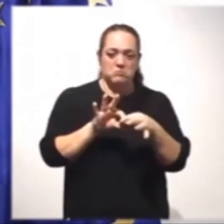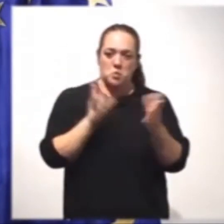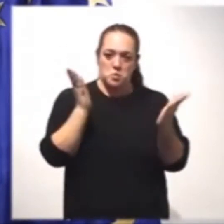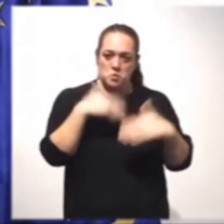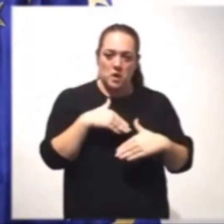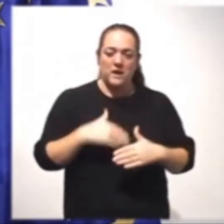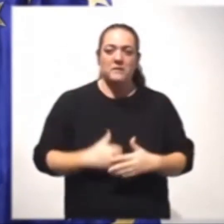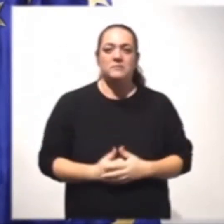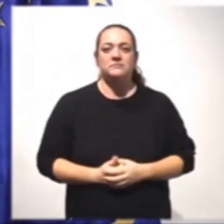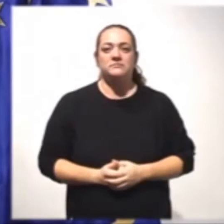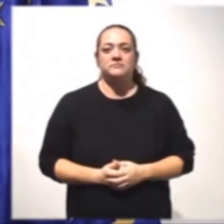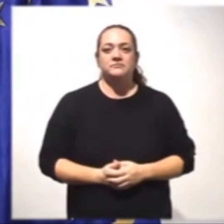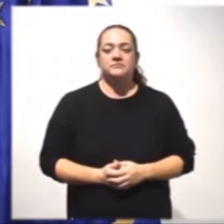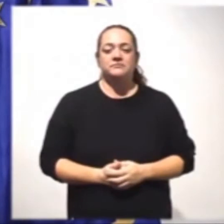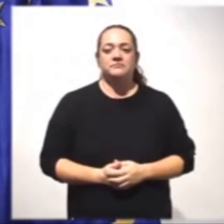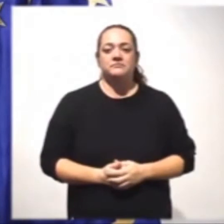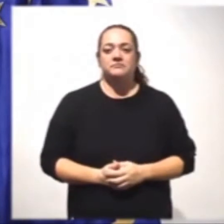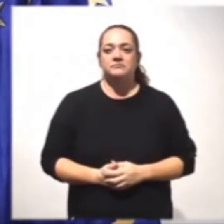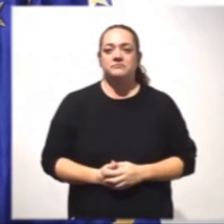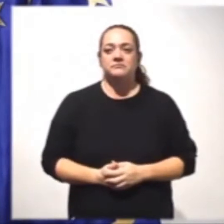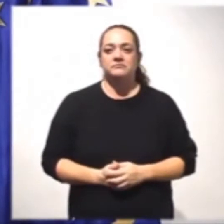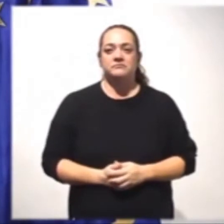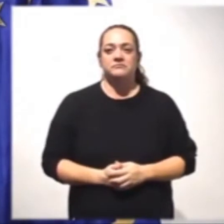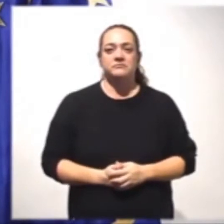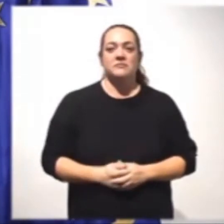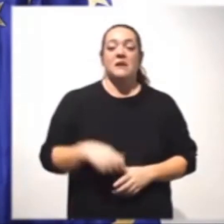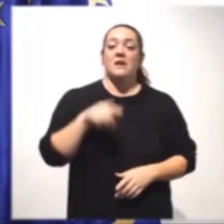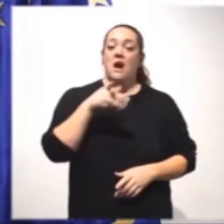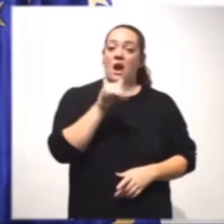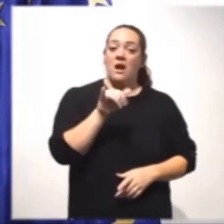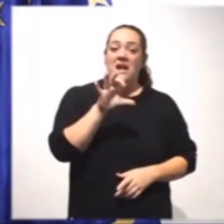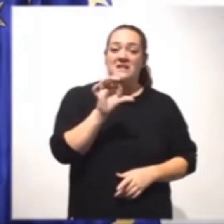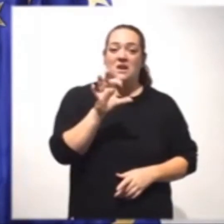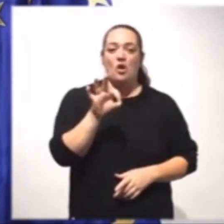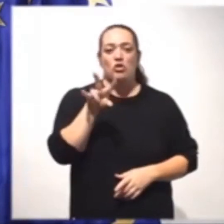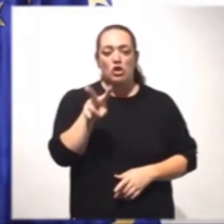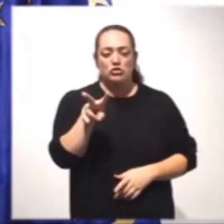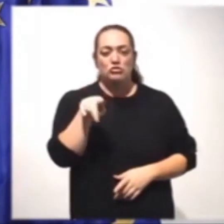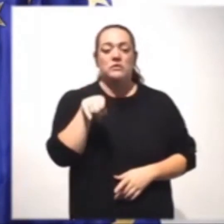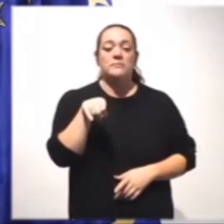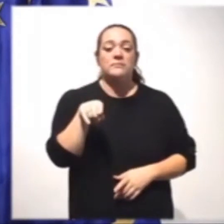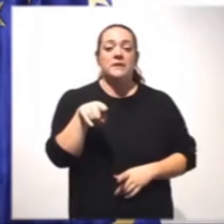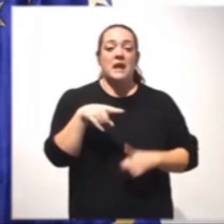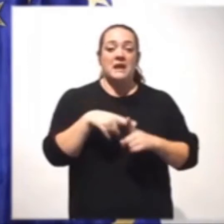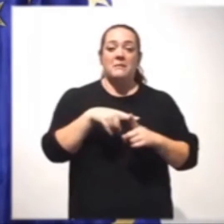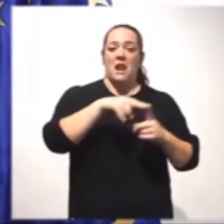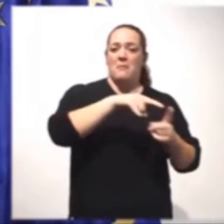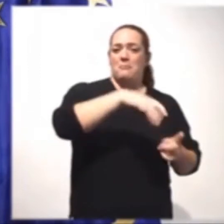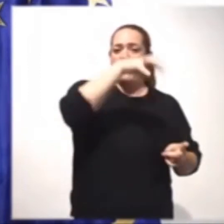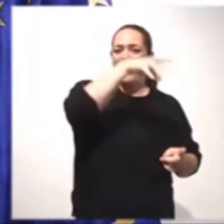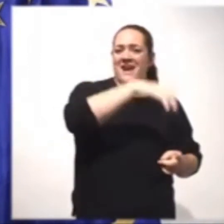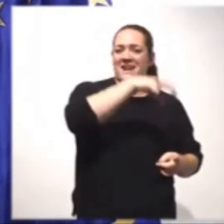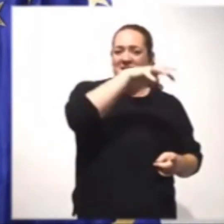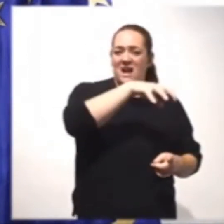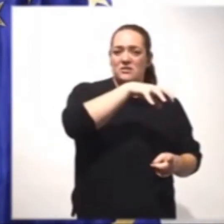hay esa presión. Tenemos un dióxido de azufre que sigue teniendo, en el penacho, sigue teniendo